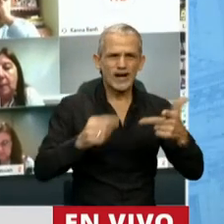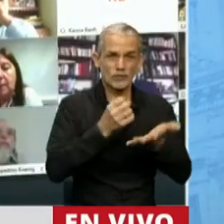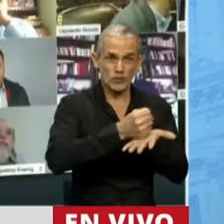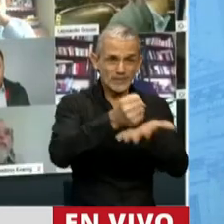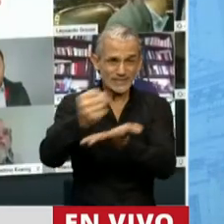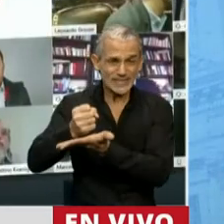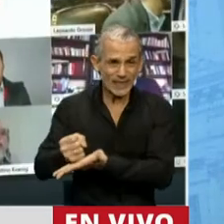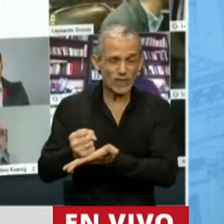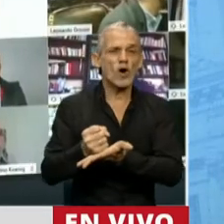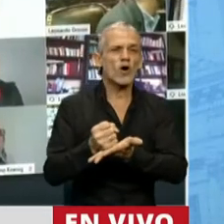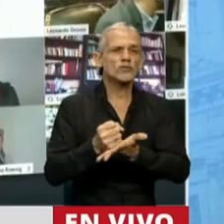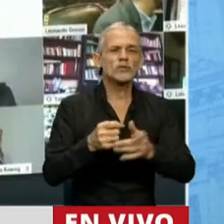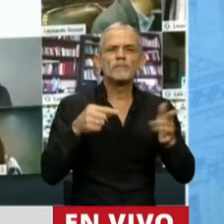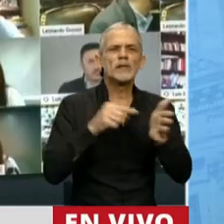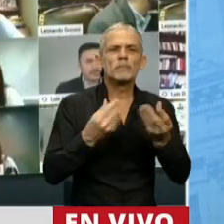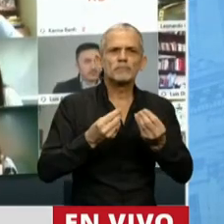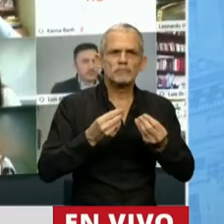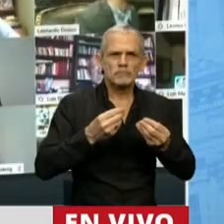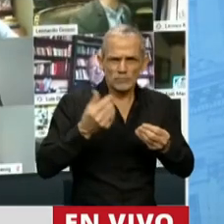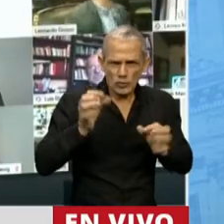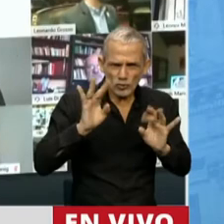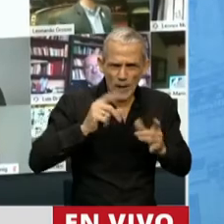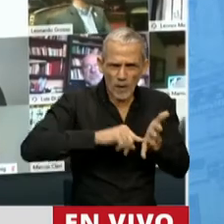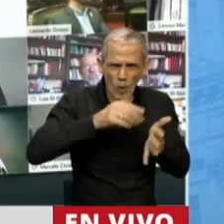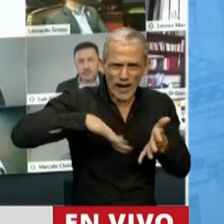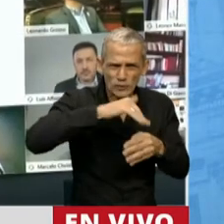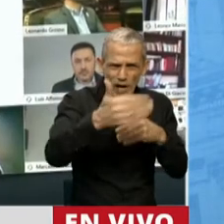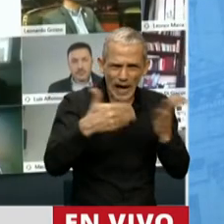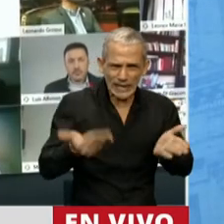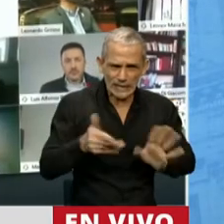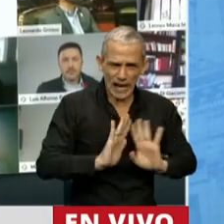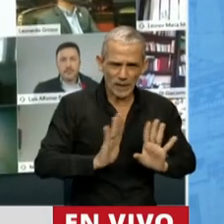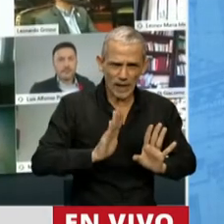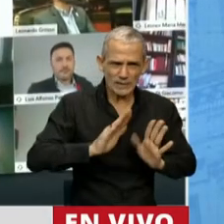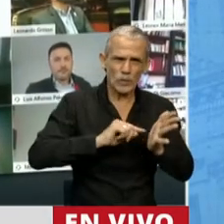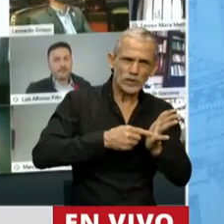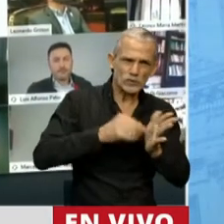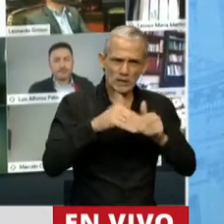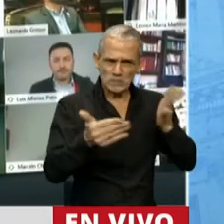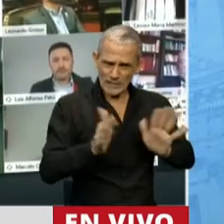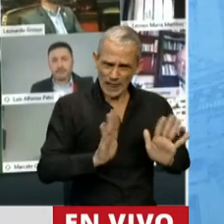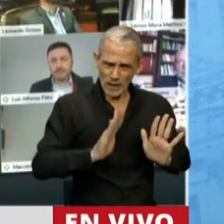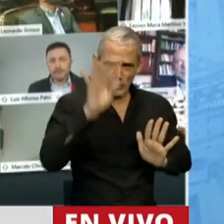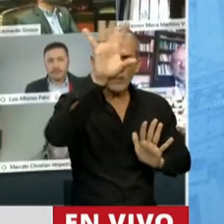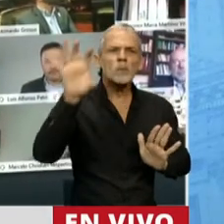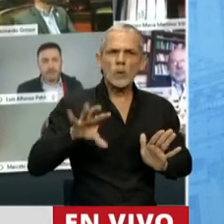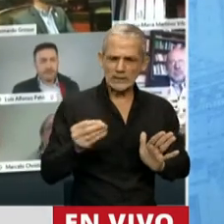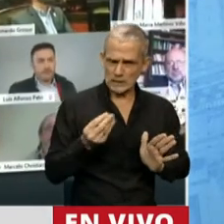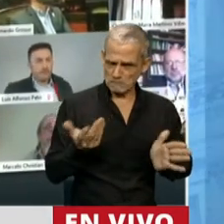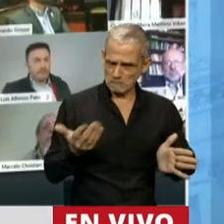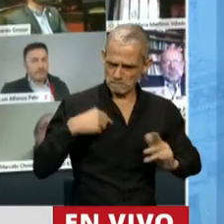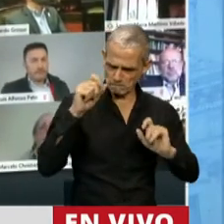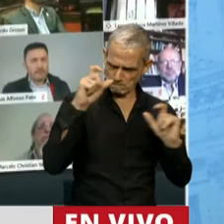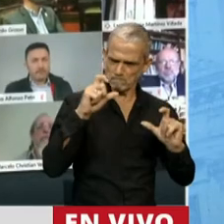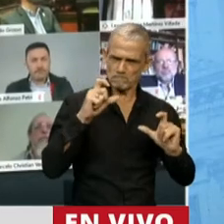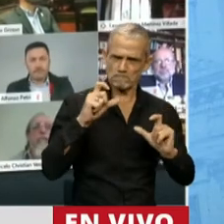subsidios de transporte puntualmente a Lamba y a Cava. Y nos llamó mucho la atención también cuando